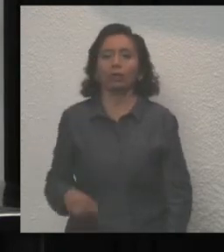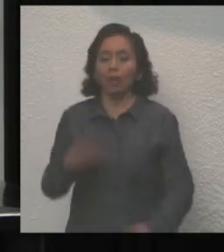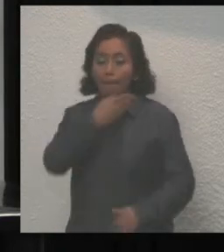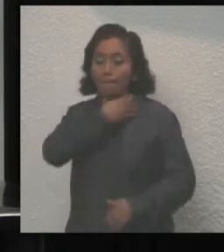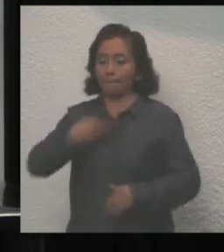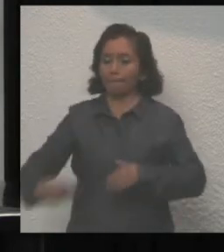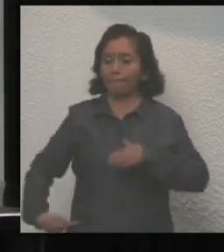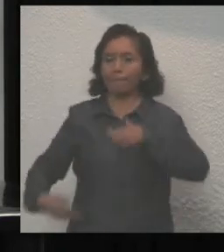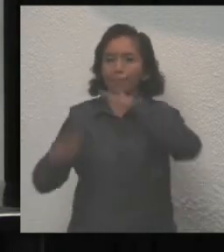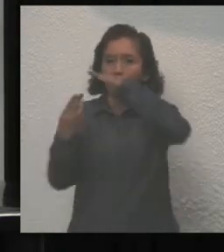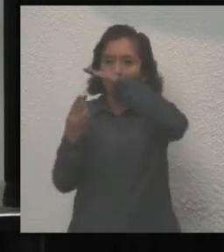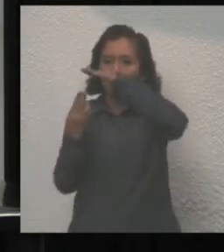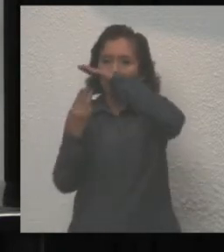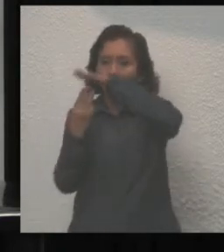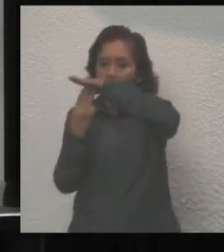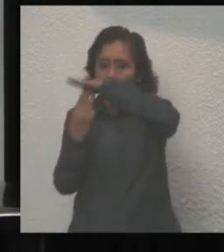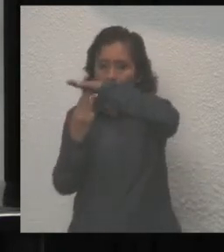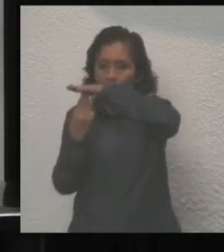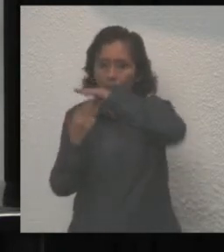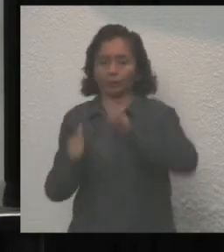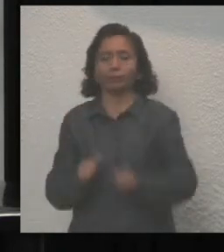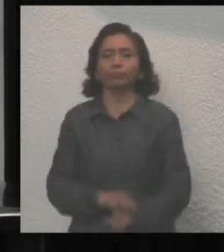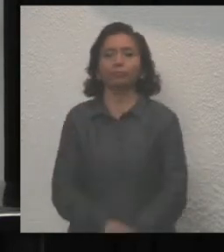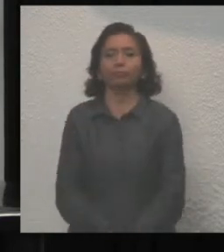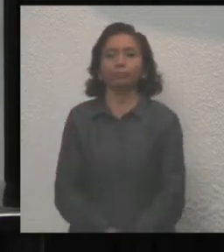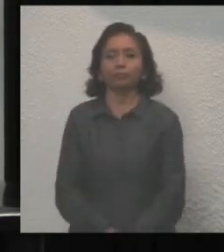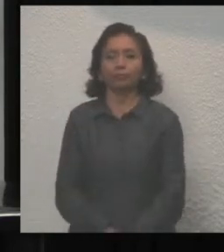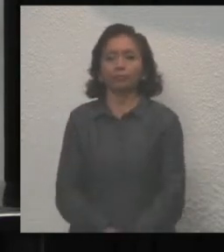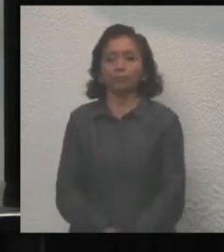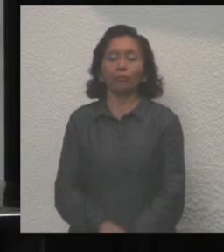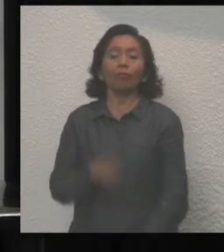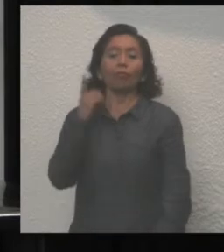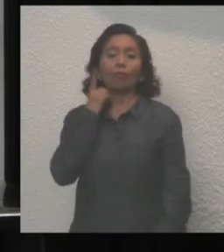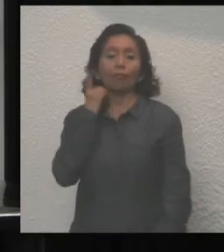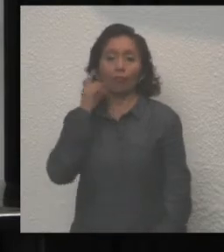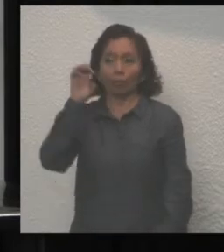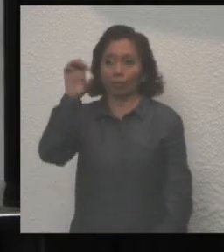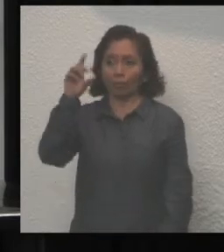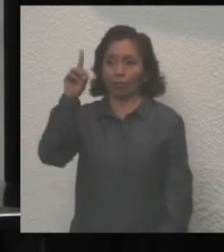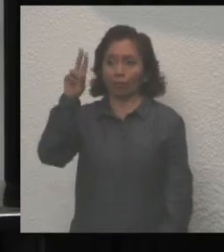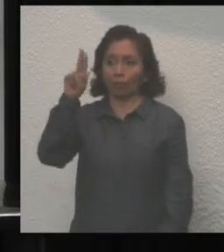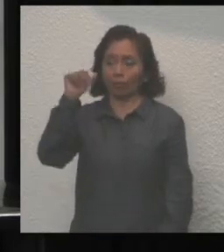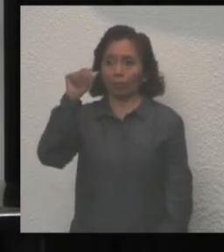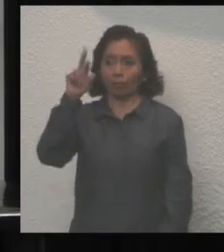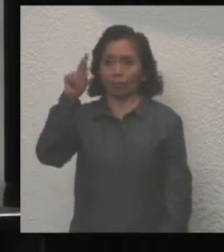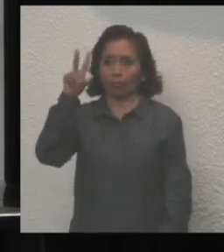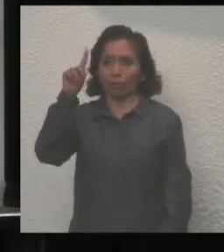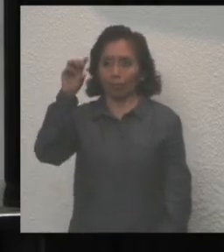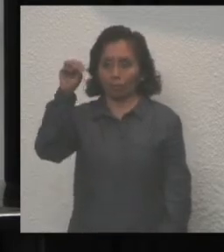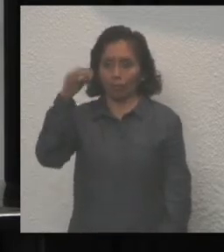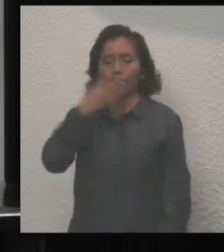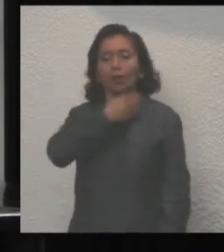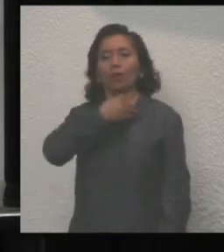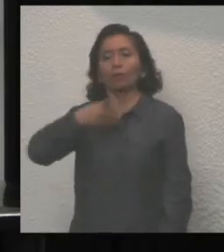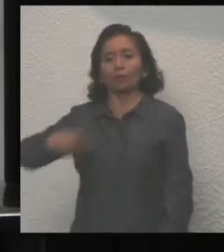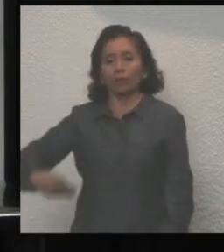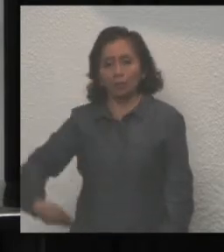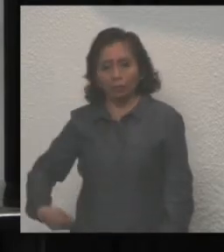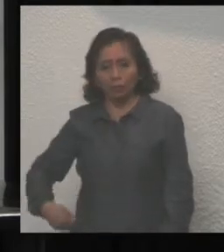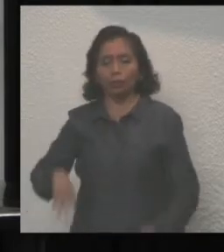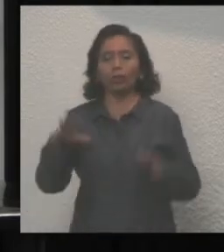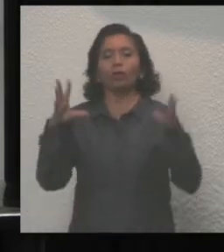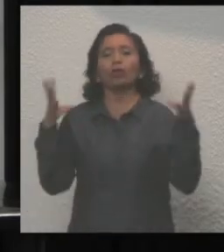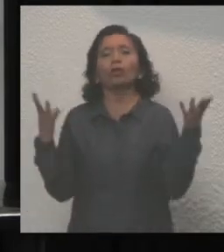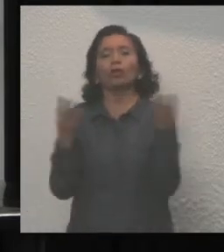Tercer Año en Ejercicio Constitucional. Al diputado Eduardo Lorenzo Martínez Arcila, presidente de la Junta de Gobierno y